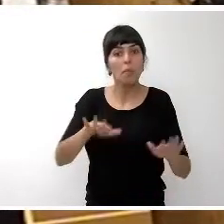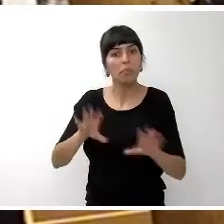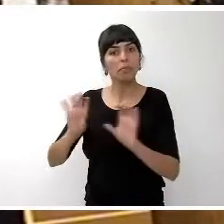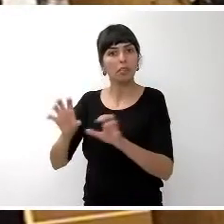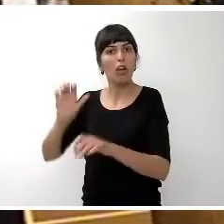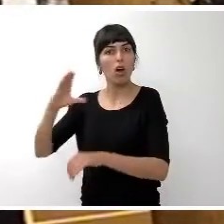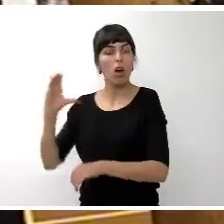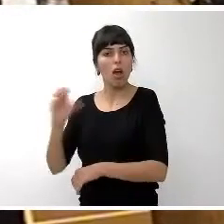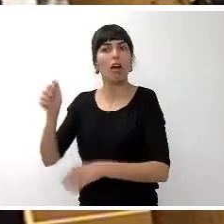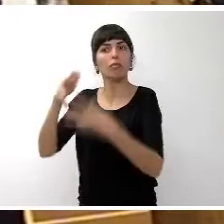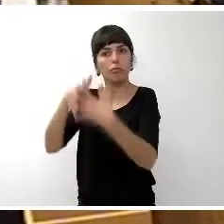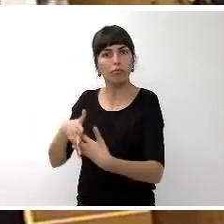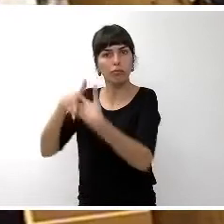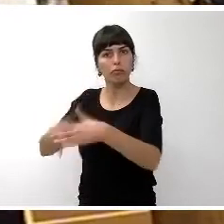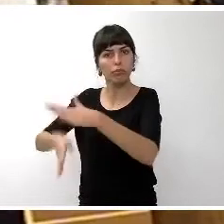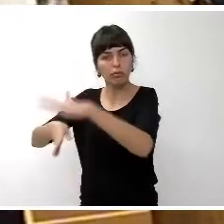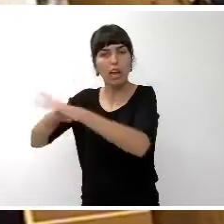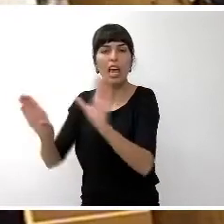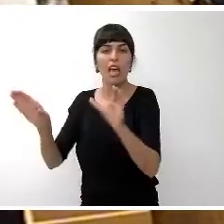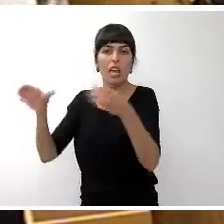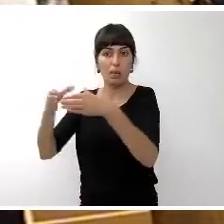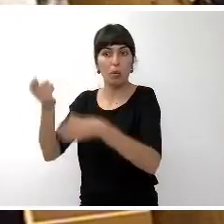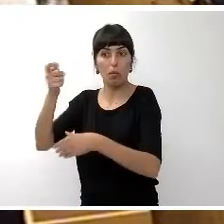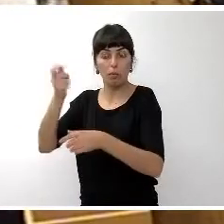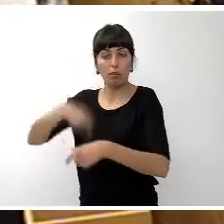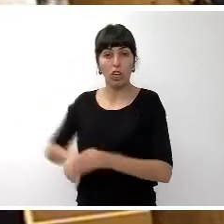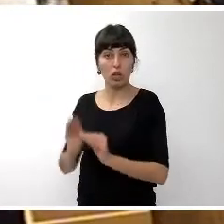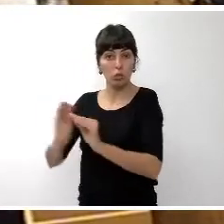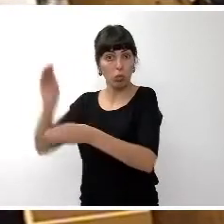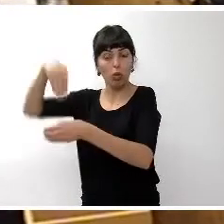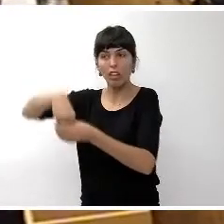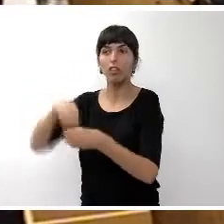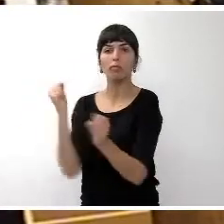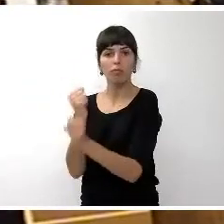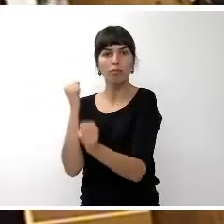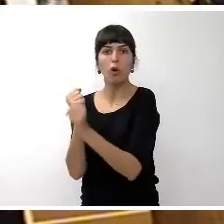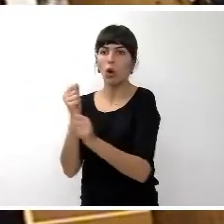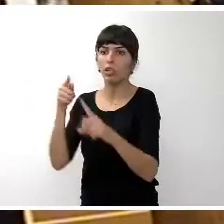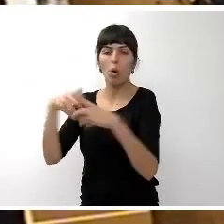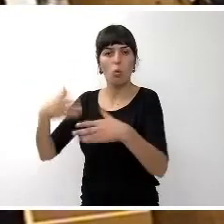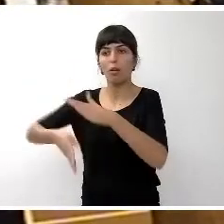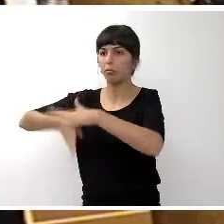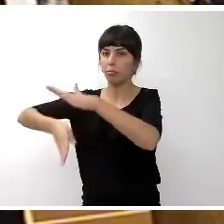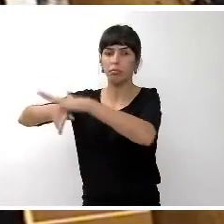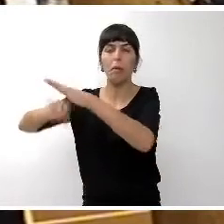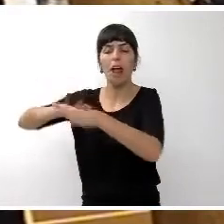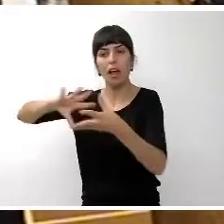trabajado y su equipo de profesionales por renovarse, por innovar, por luchar, por adaptarse a los tiempos. Y así ha